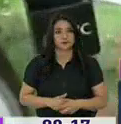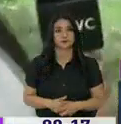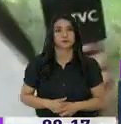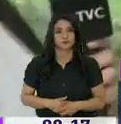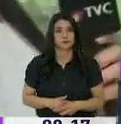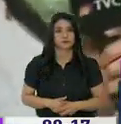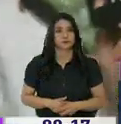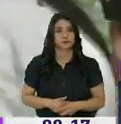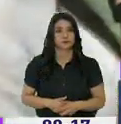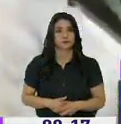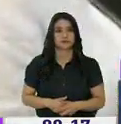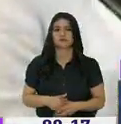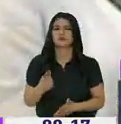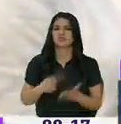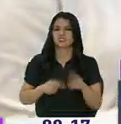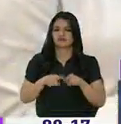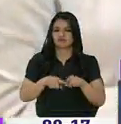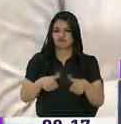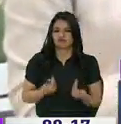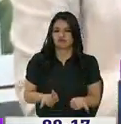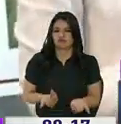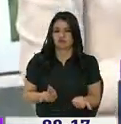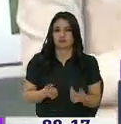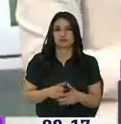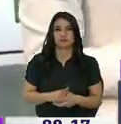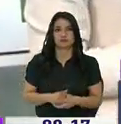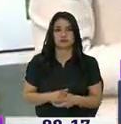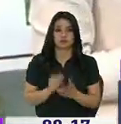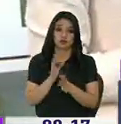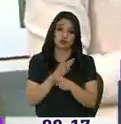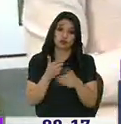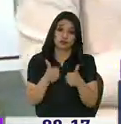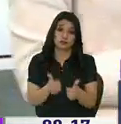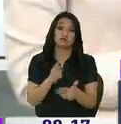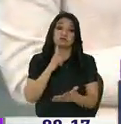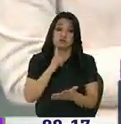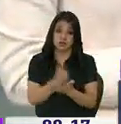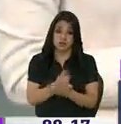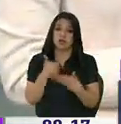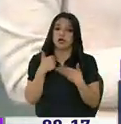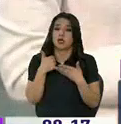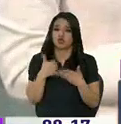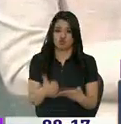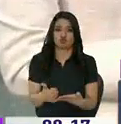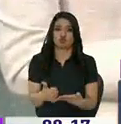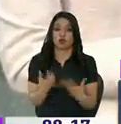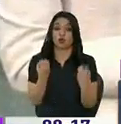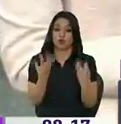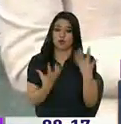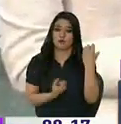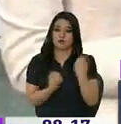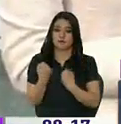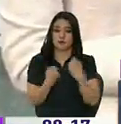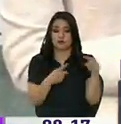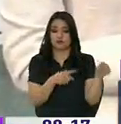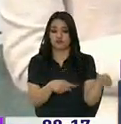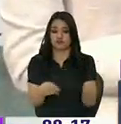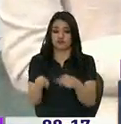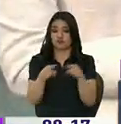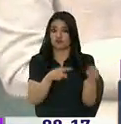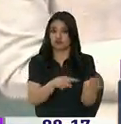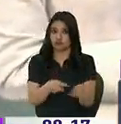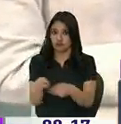¿De qué dependerá esto de mantener o no los contraflujos? De que funcione, o de que realmente el número de vehículos que circulen